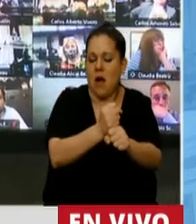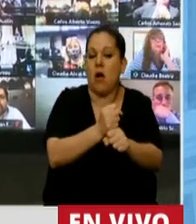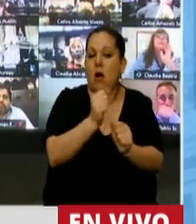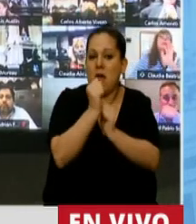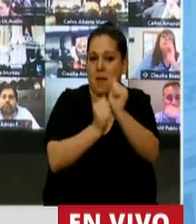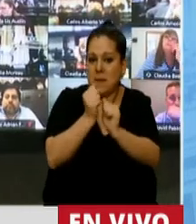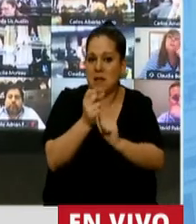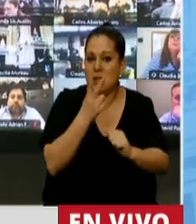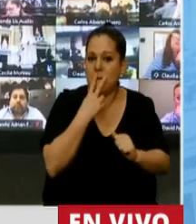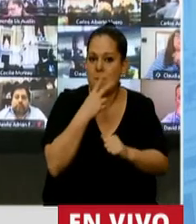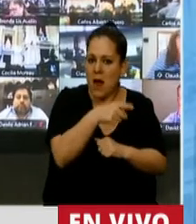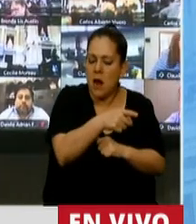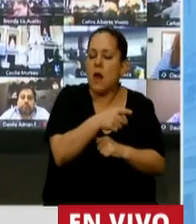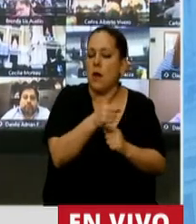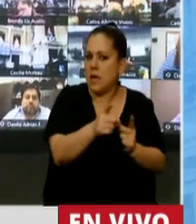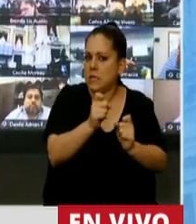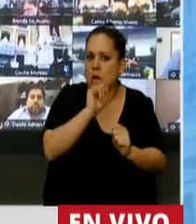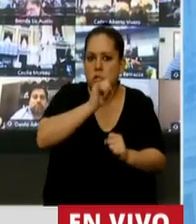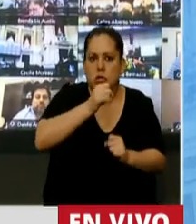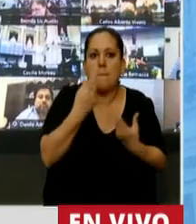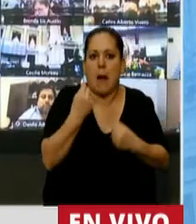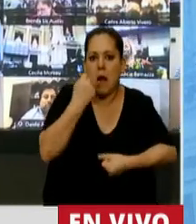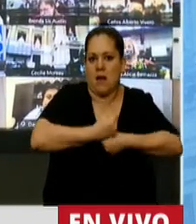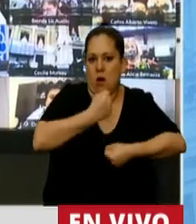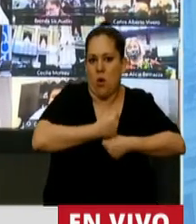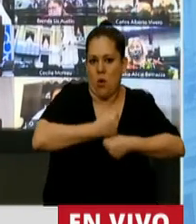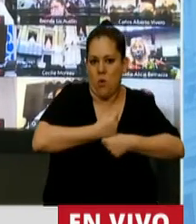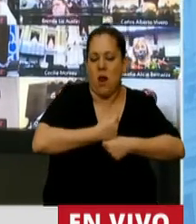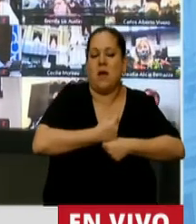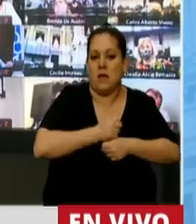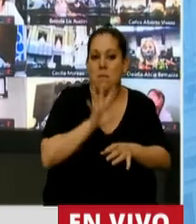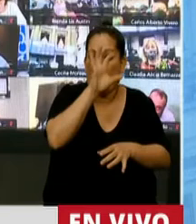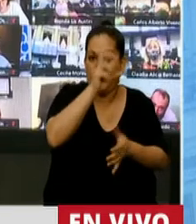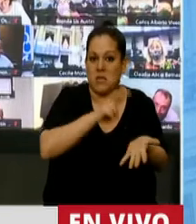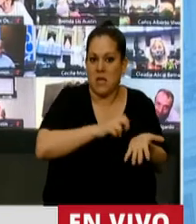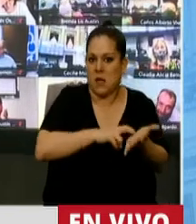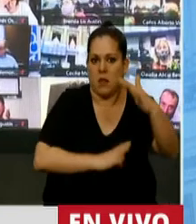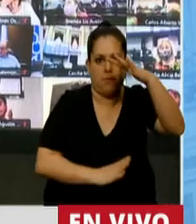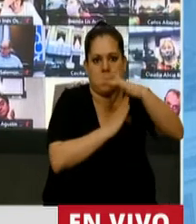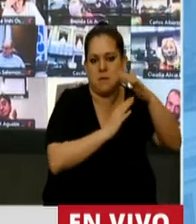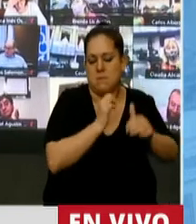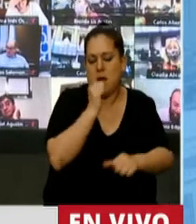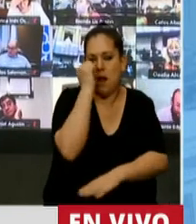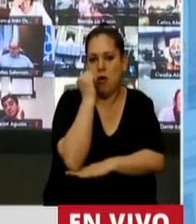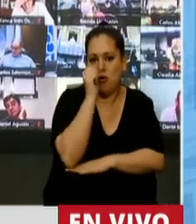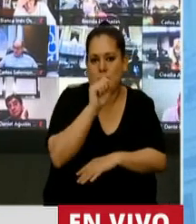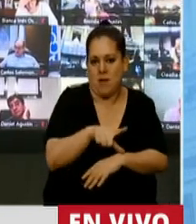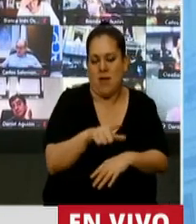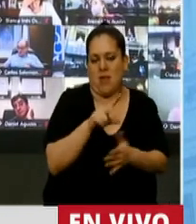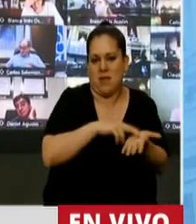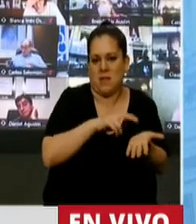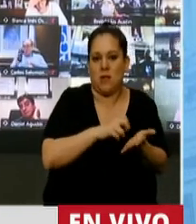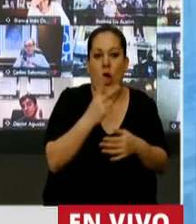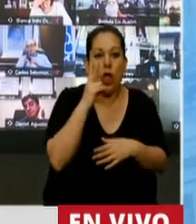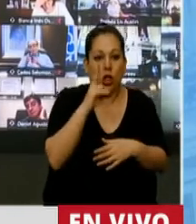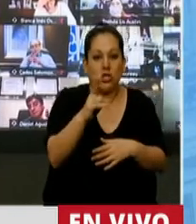caracteriza por ser intensiva en la utilización de mano de obra y en el caso de la provincia constituye uno de los pilares de la economía, generando 200.000 puestos